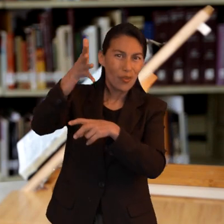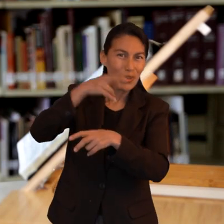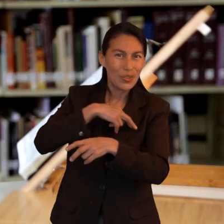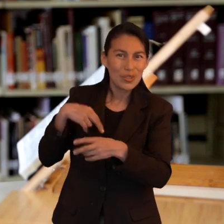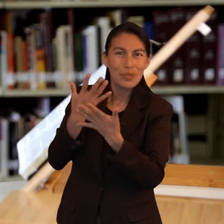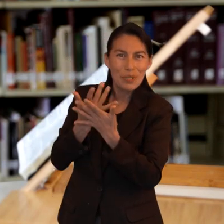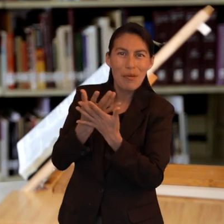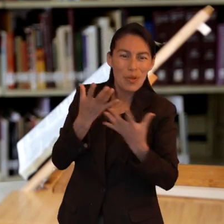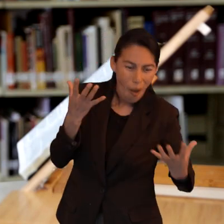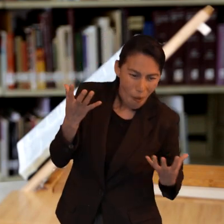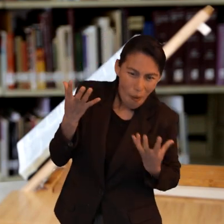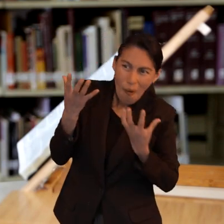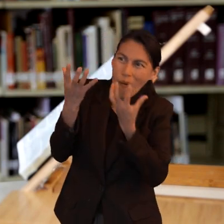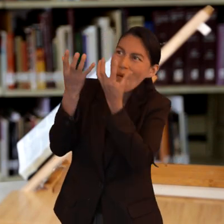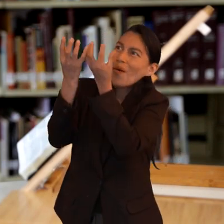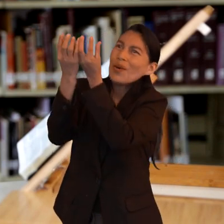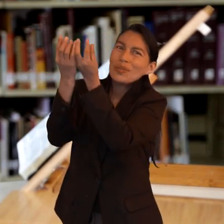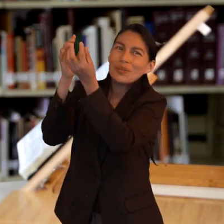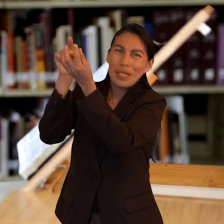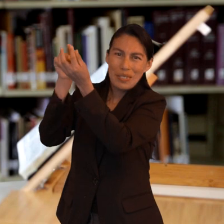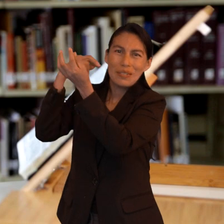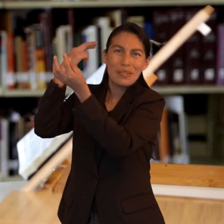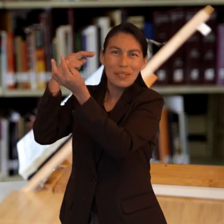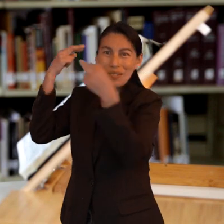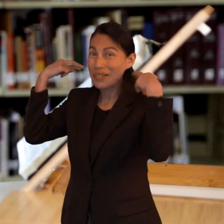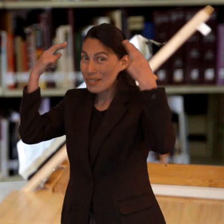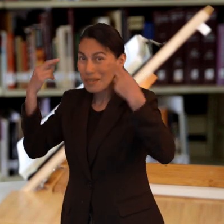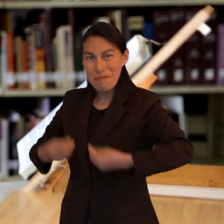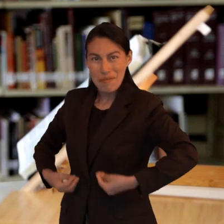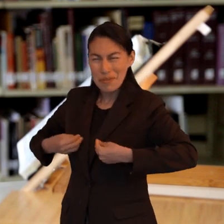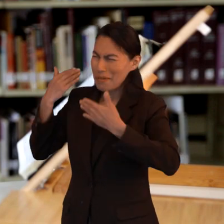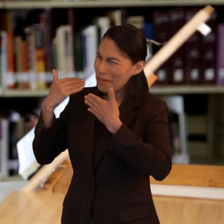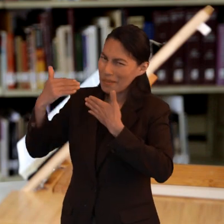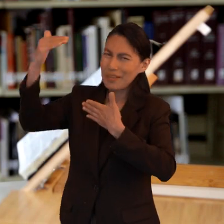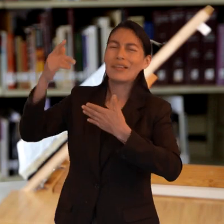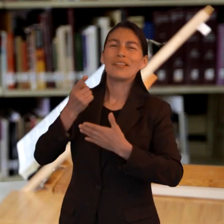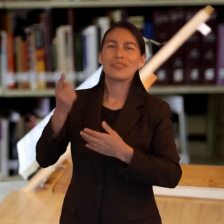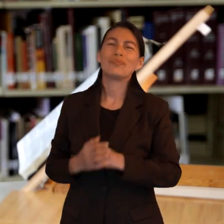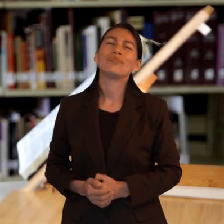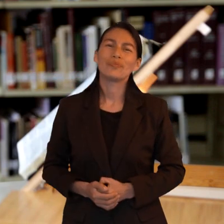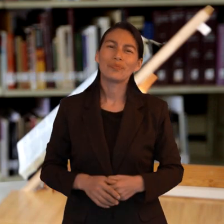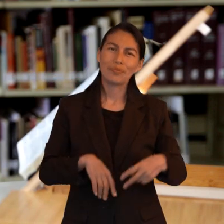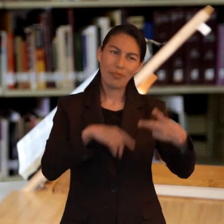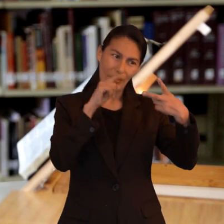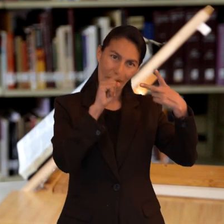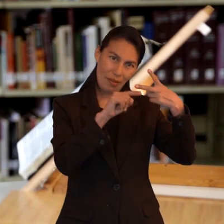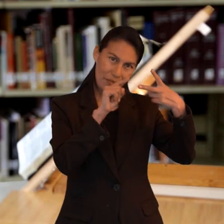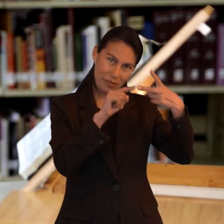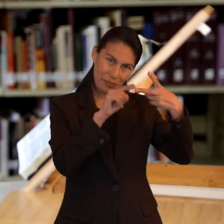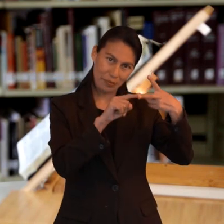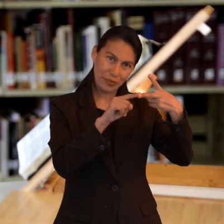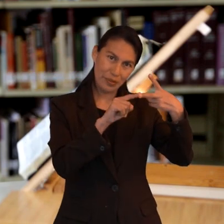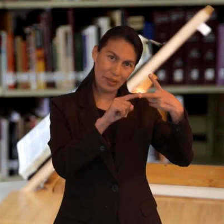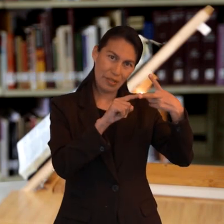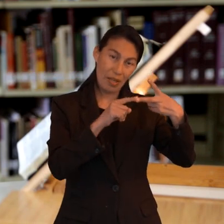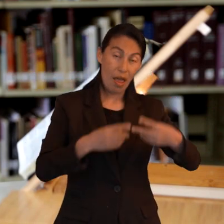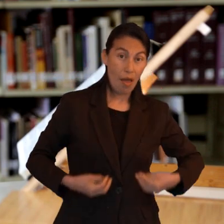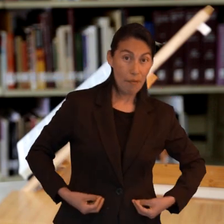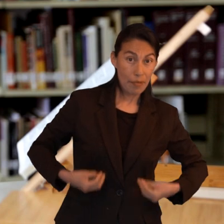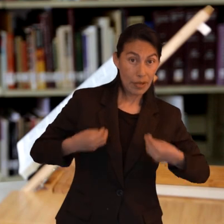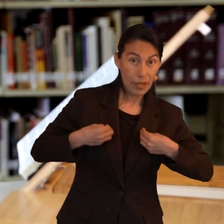nosotros esperaremos hasta en un futuro reinar junto a él en su trono la segunda razón